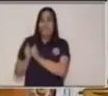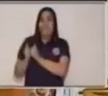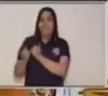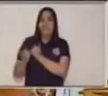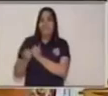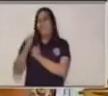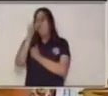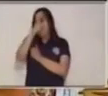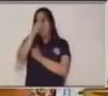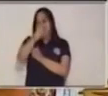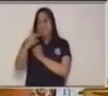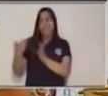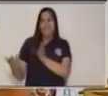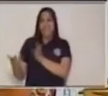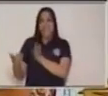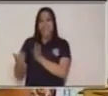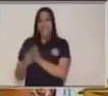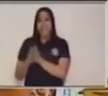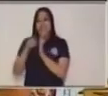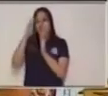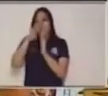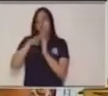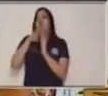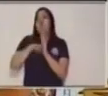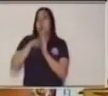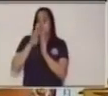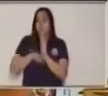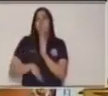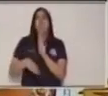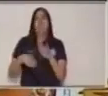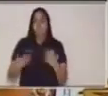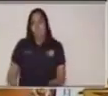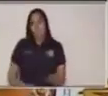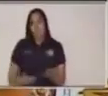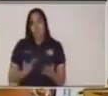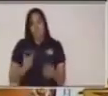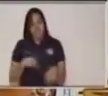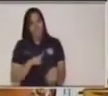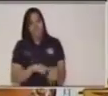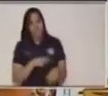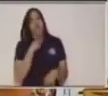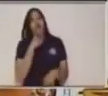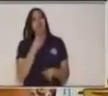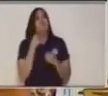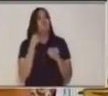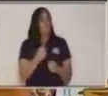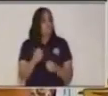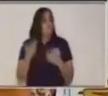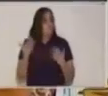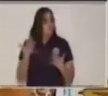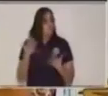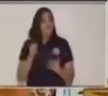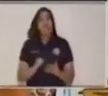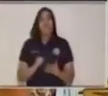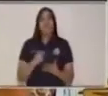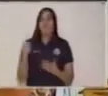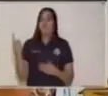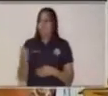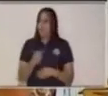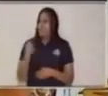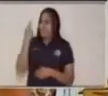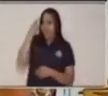Sí, muy bien. Tenemos que bajar nuestro nivel de voz a un nivel de voz normal para que entonces todos